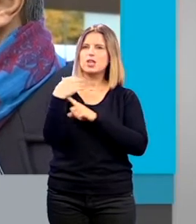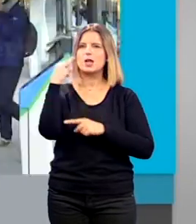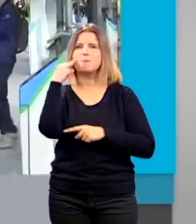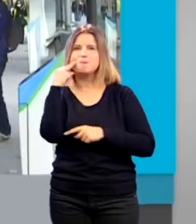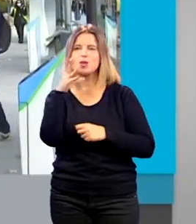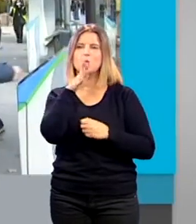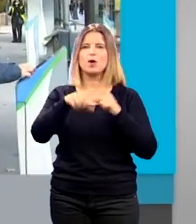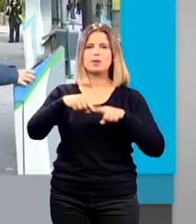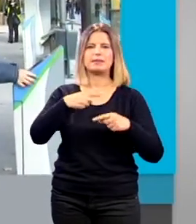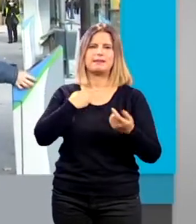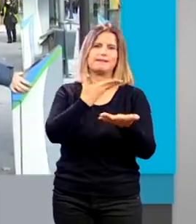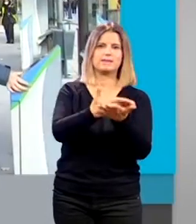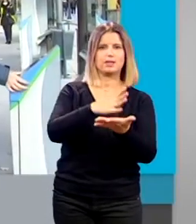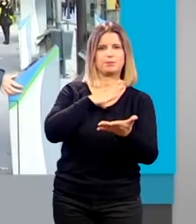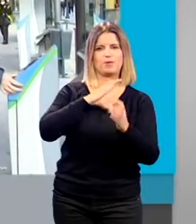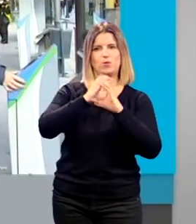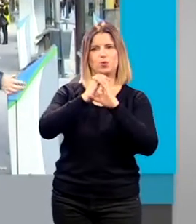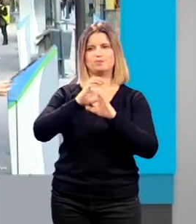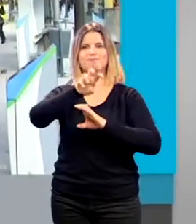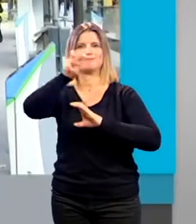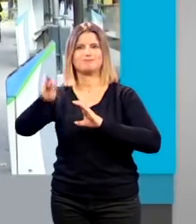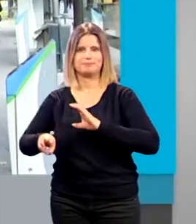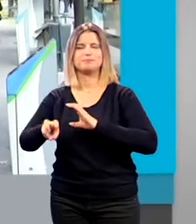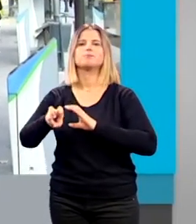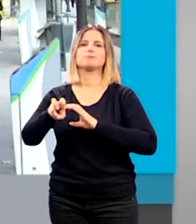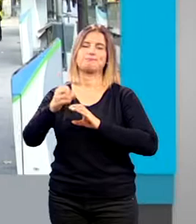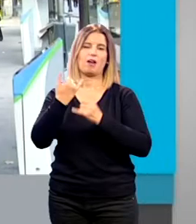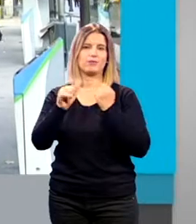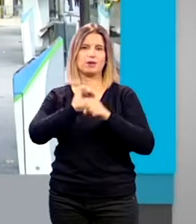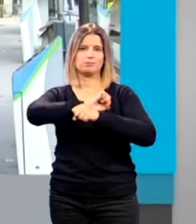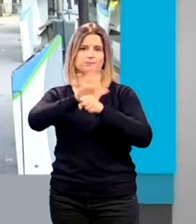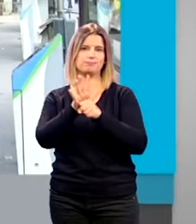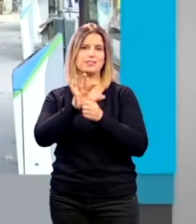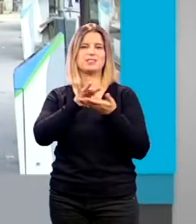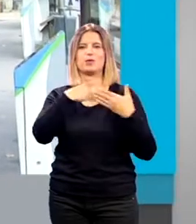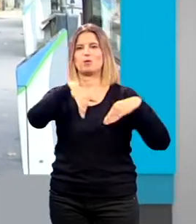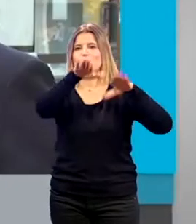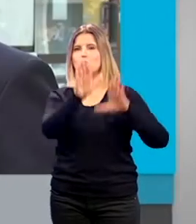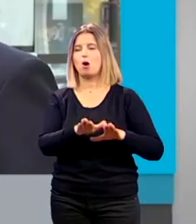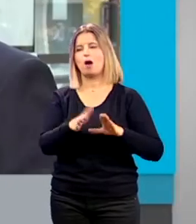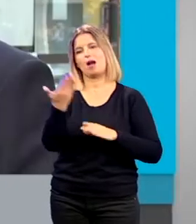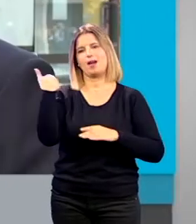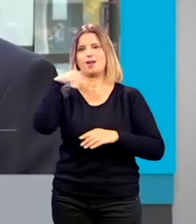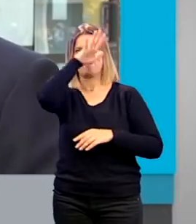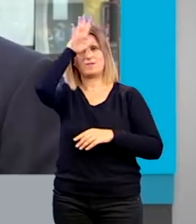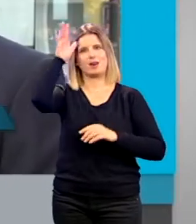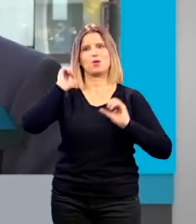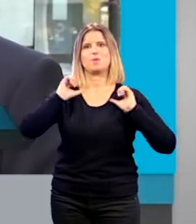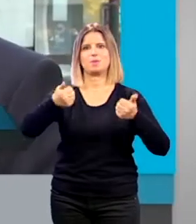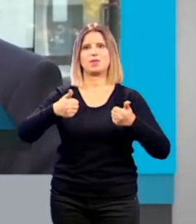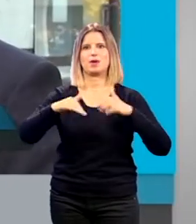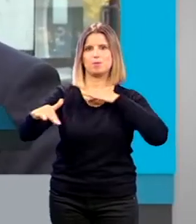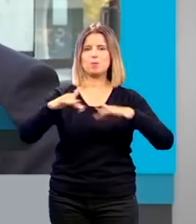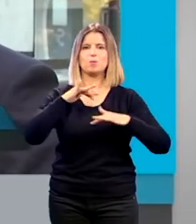con el deseo de ampliarla en los años siguientes la pandemia obligó a suspender este servicio que se reanudó en el pasado verano es que esta